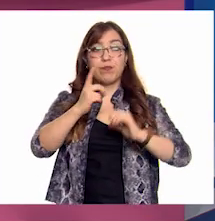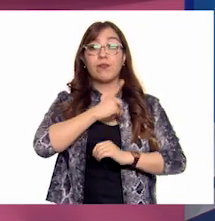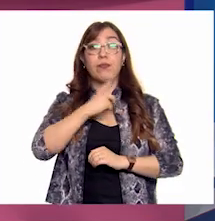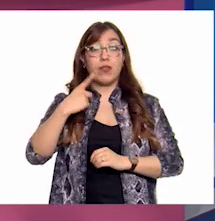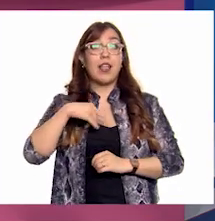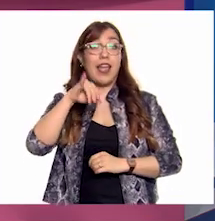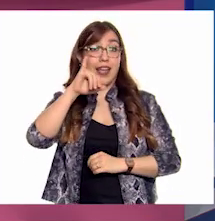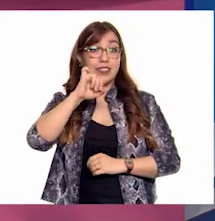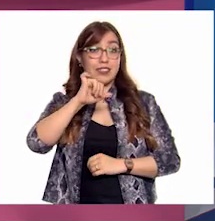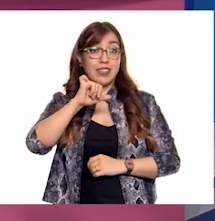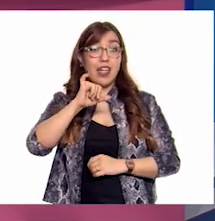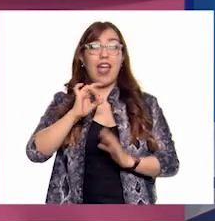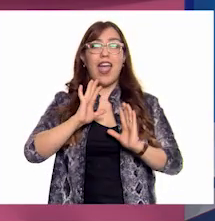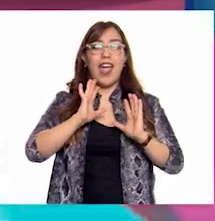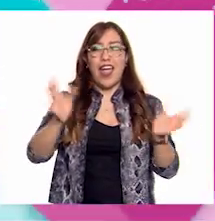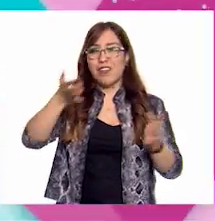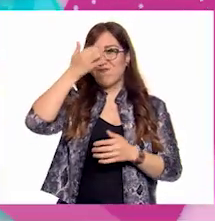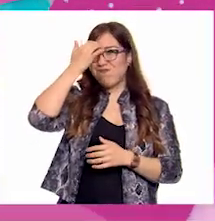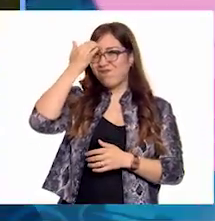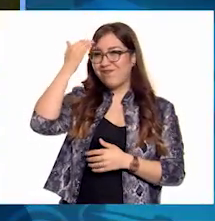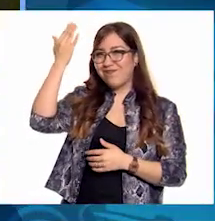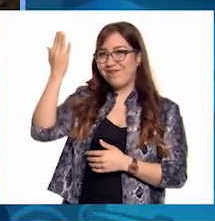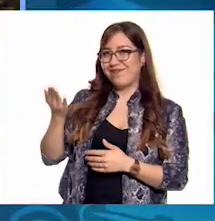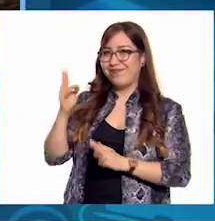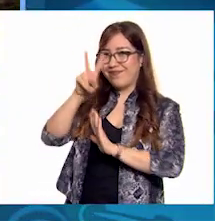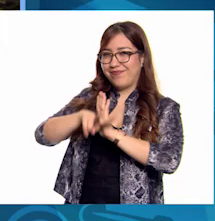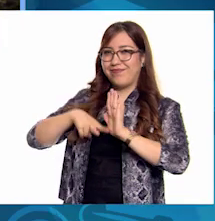saber más del Día Mundial del Medio Ambiente con este video.